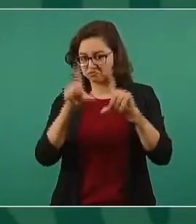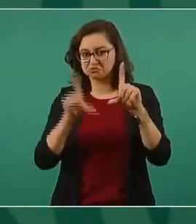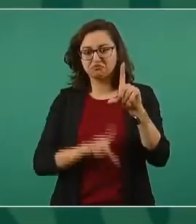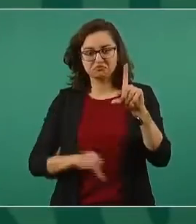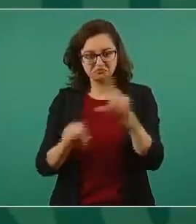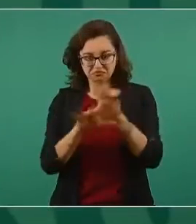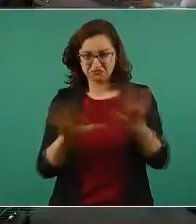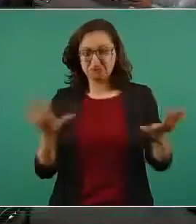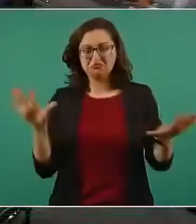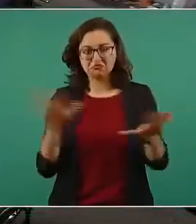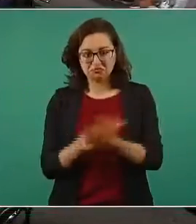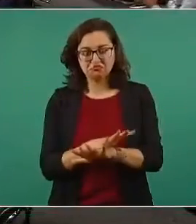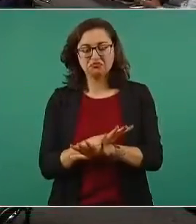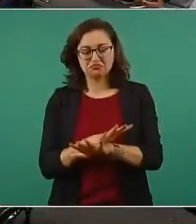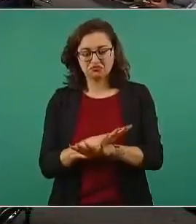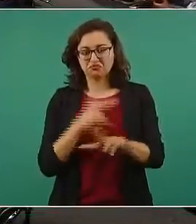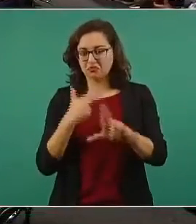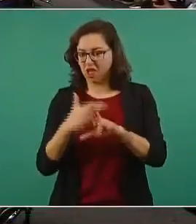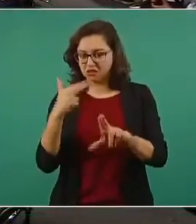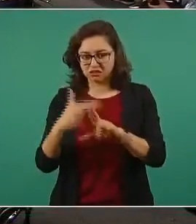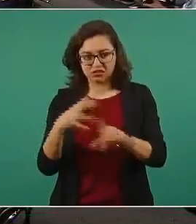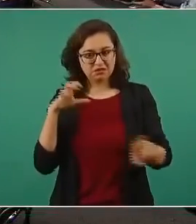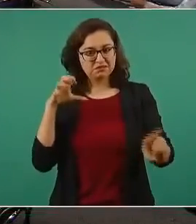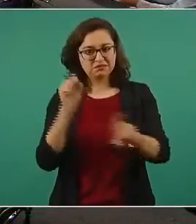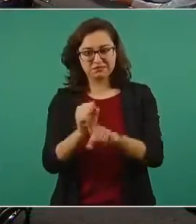hasta hacer valer la democracia.